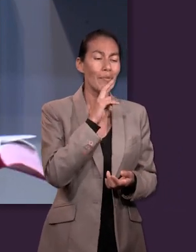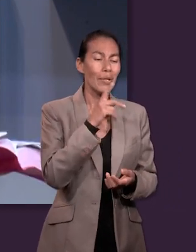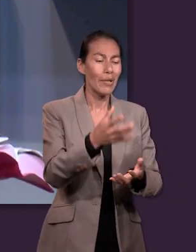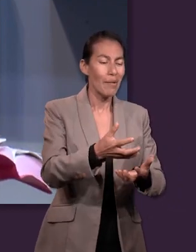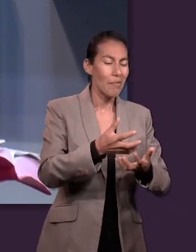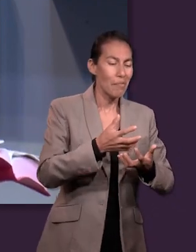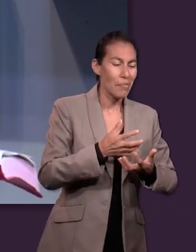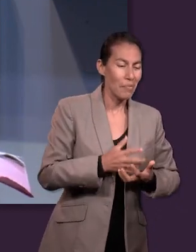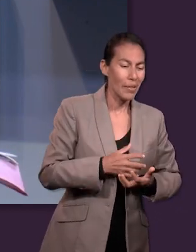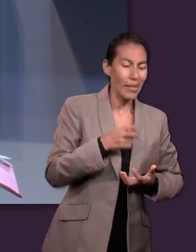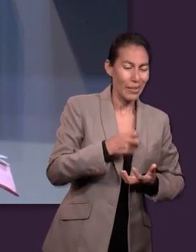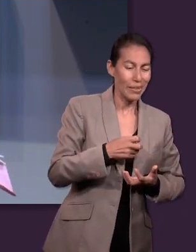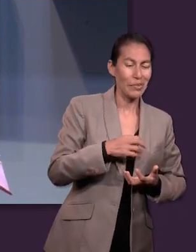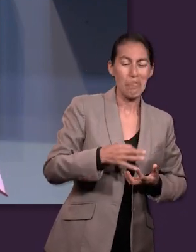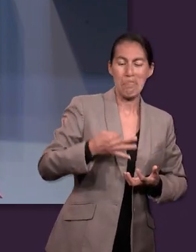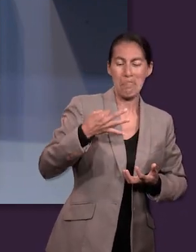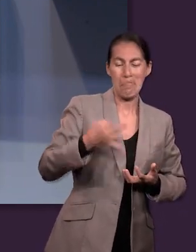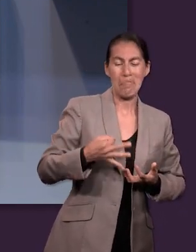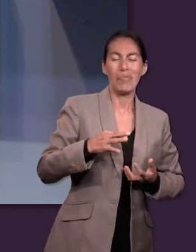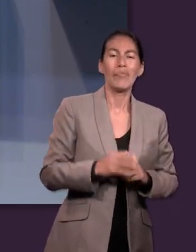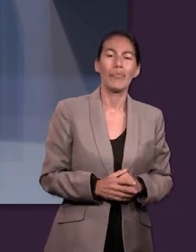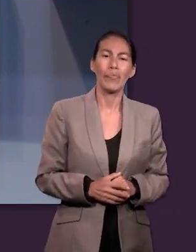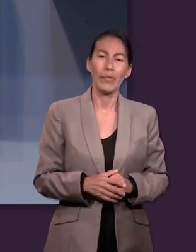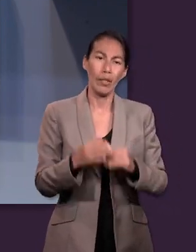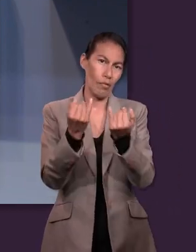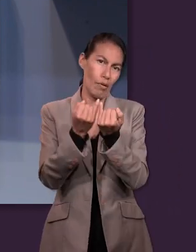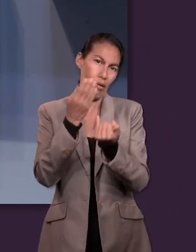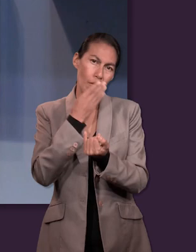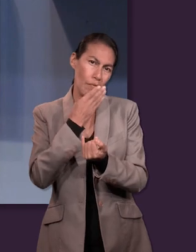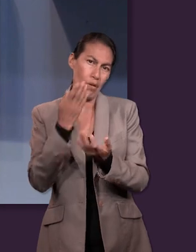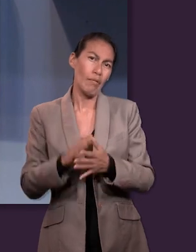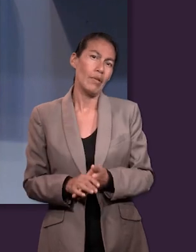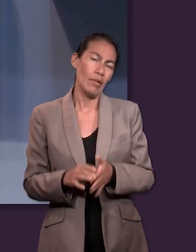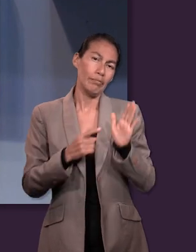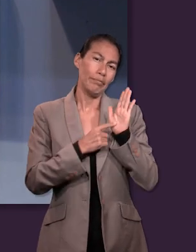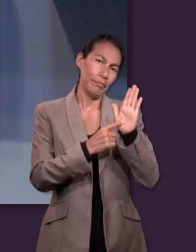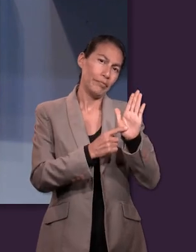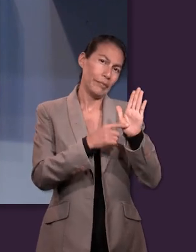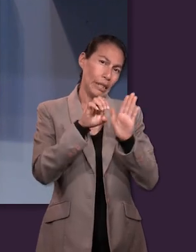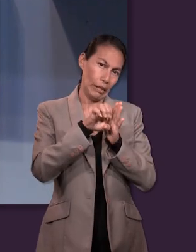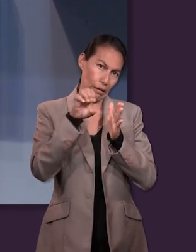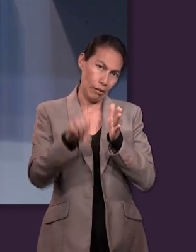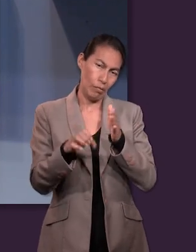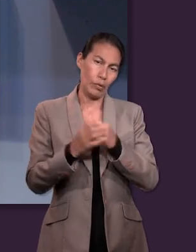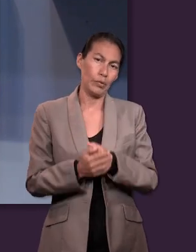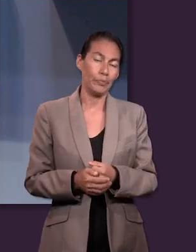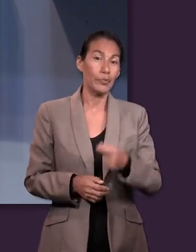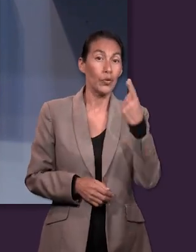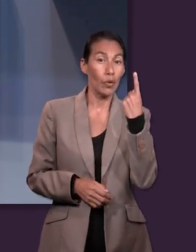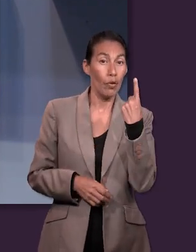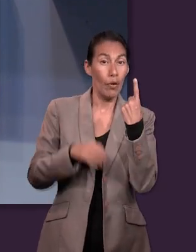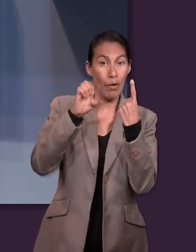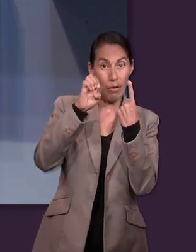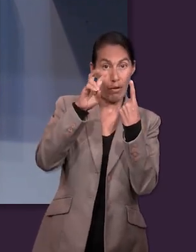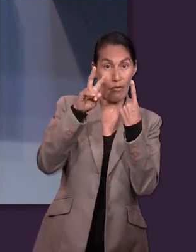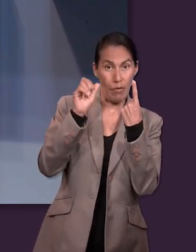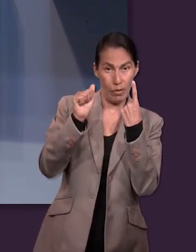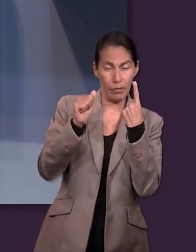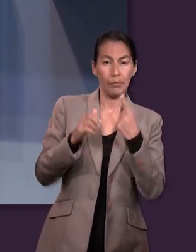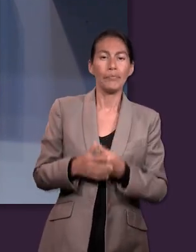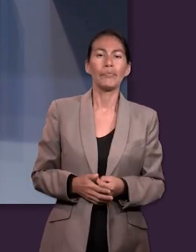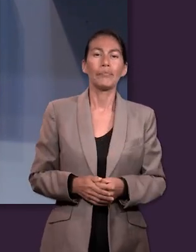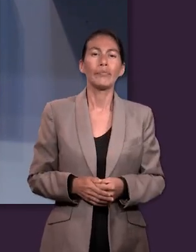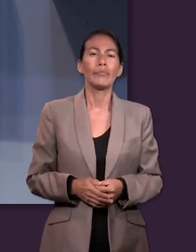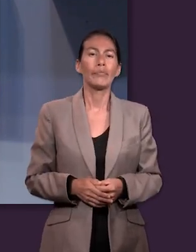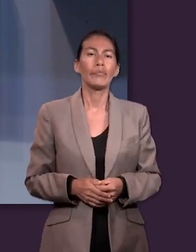bonito, esto me conviene más, dependiendo del momento. Y en la Biblia se mencionan varios ejemplos de personas que fueron autosuficientes, entre ellos Eva.